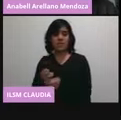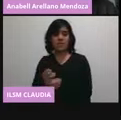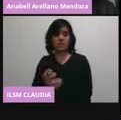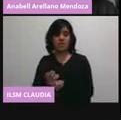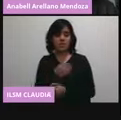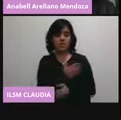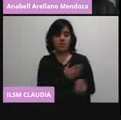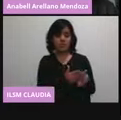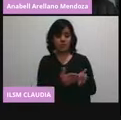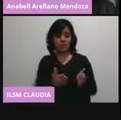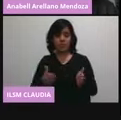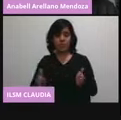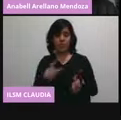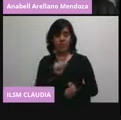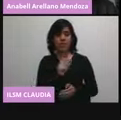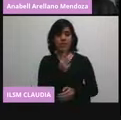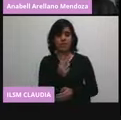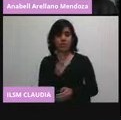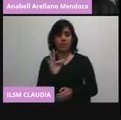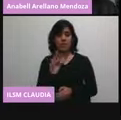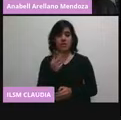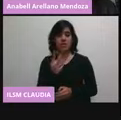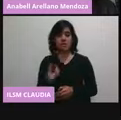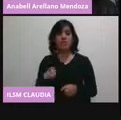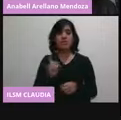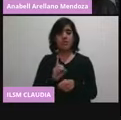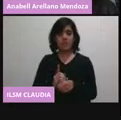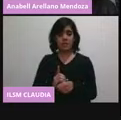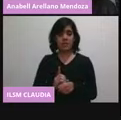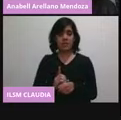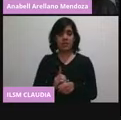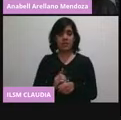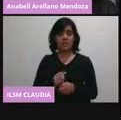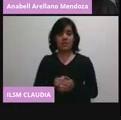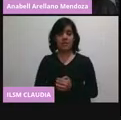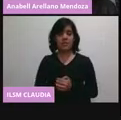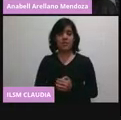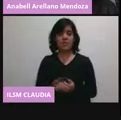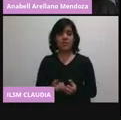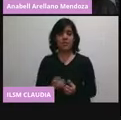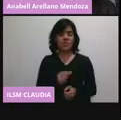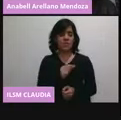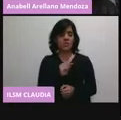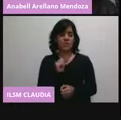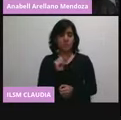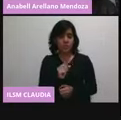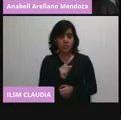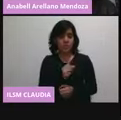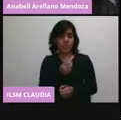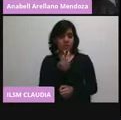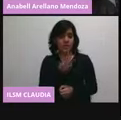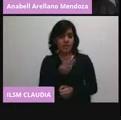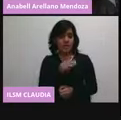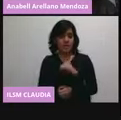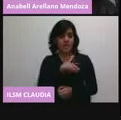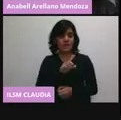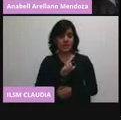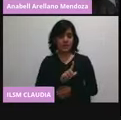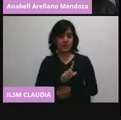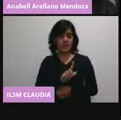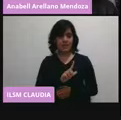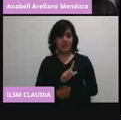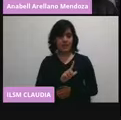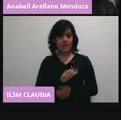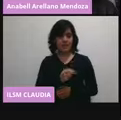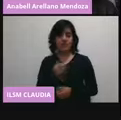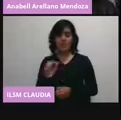días después de la primera dosis. Son .3 mililitros después de reconstituida. Y